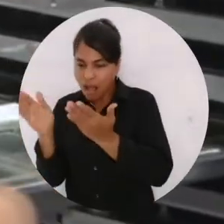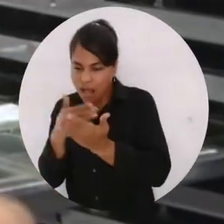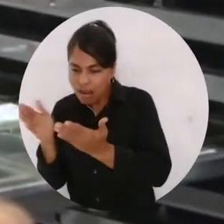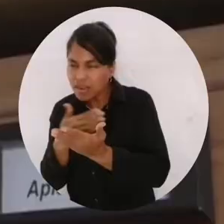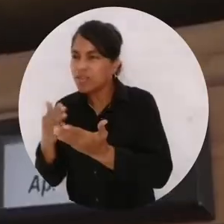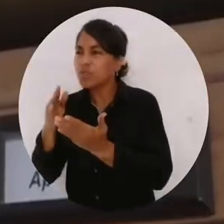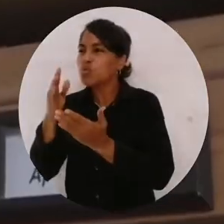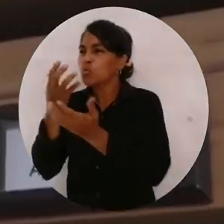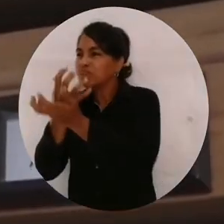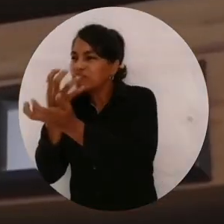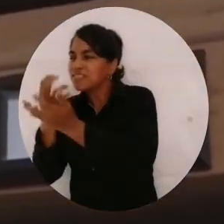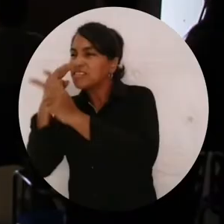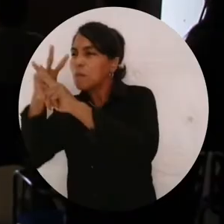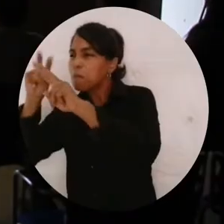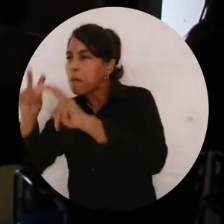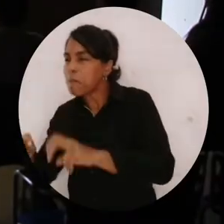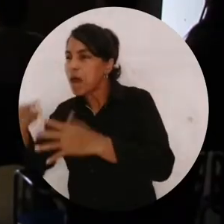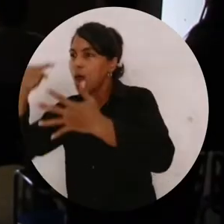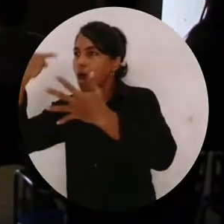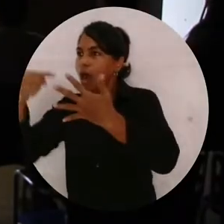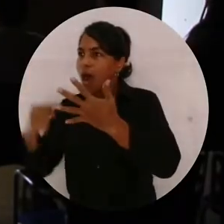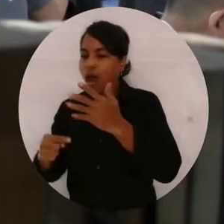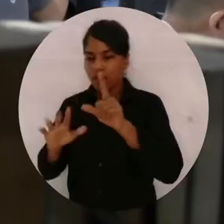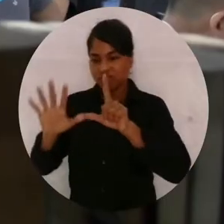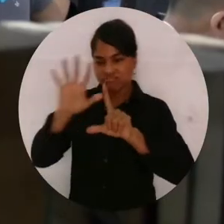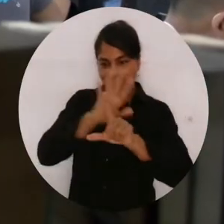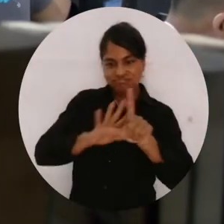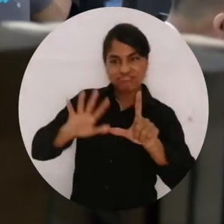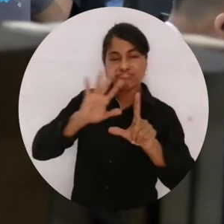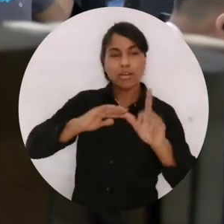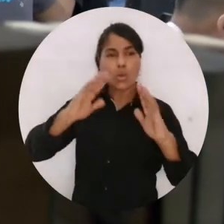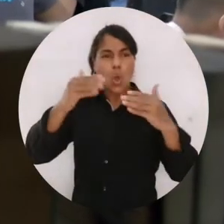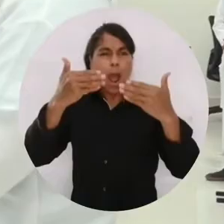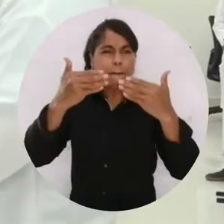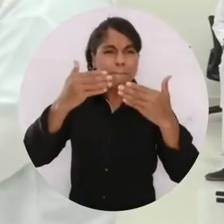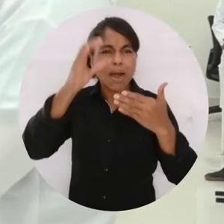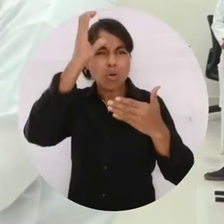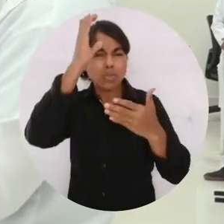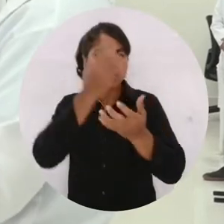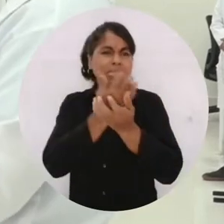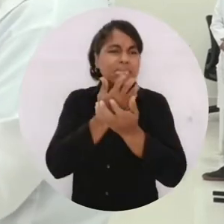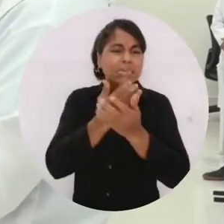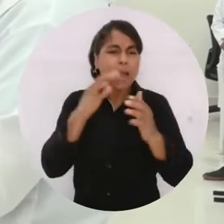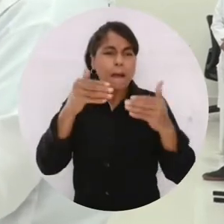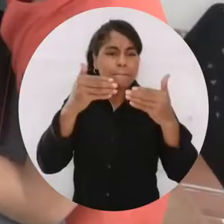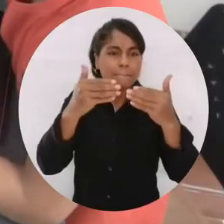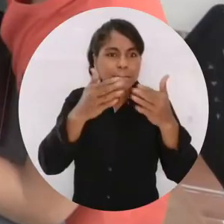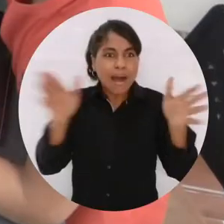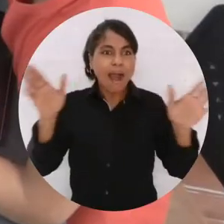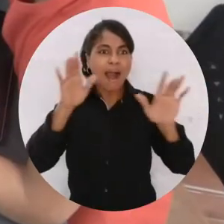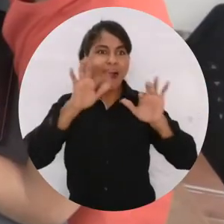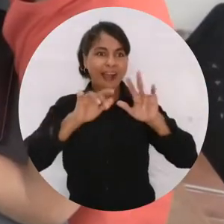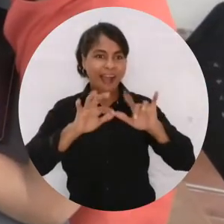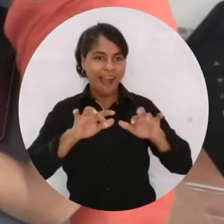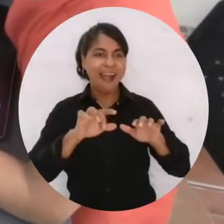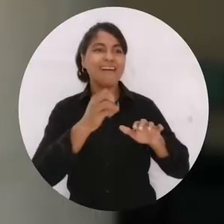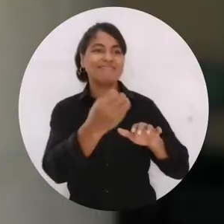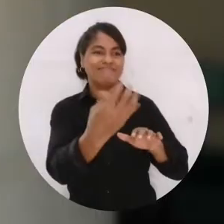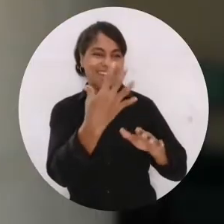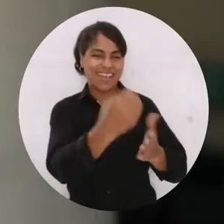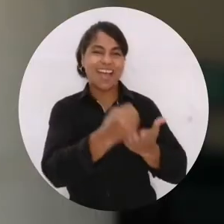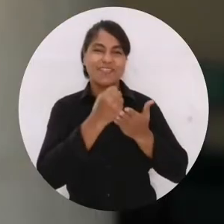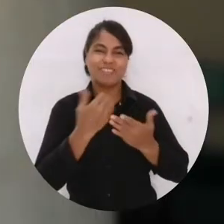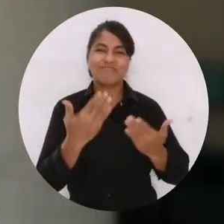de Colecciones Científicas, entre otros, que en diversos formatos procuran eliminar las barreras de acceso al conocimiento científico en distintas áreas.